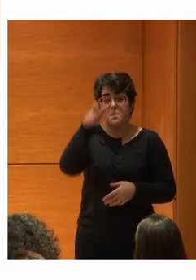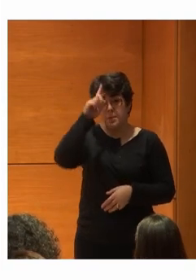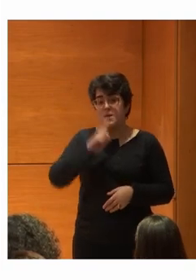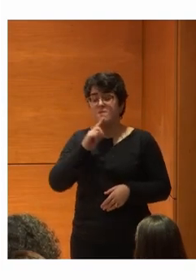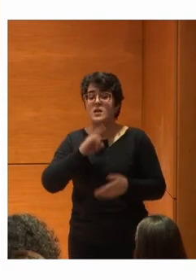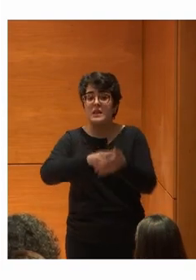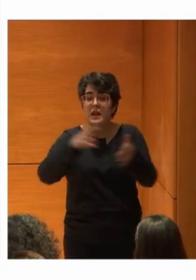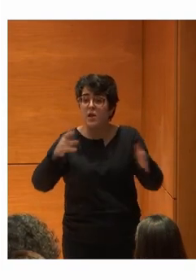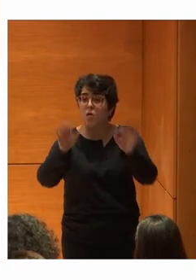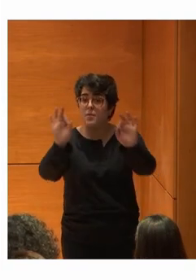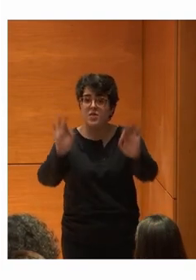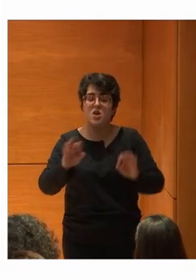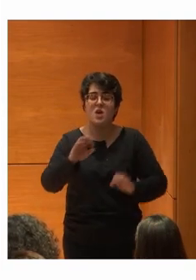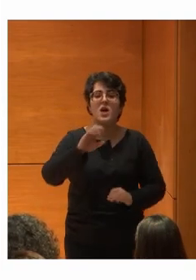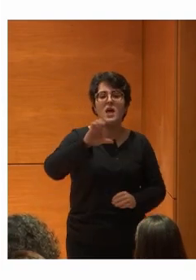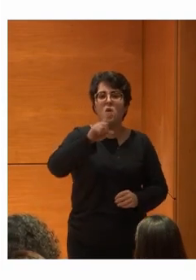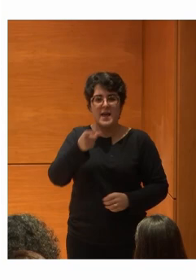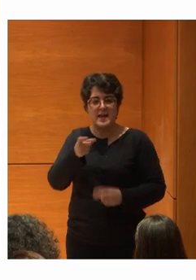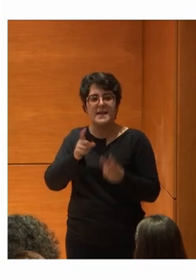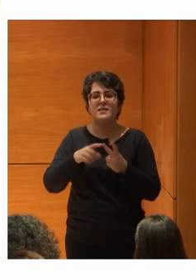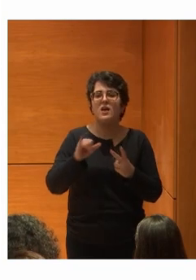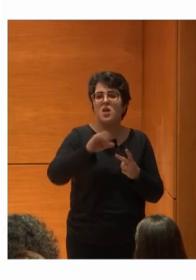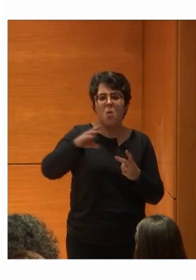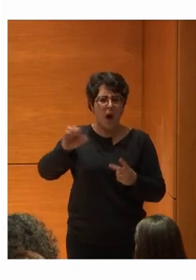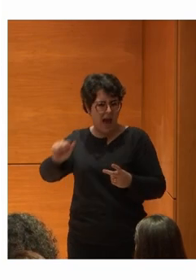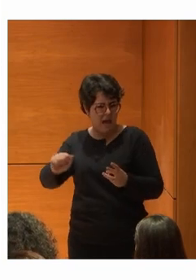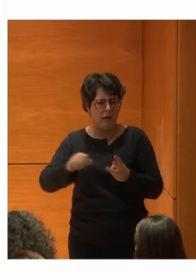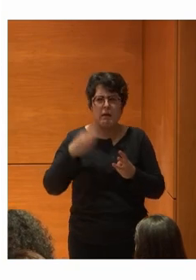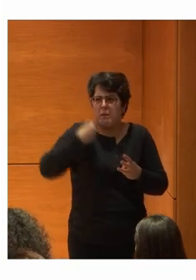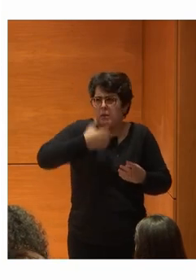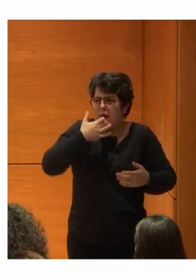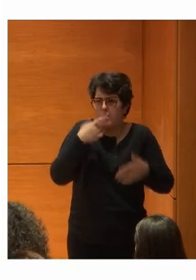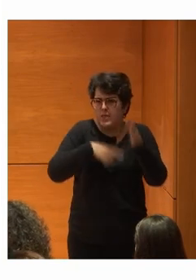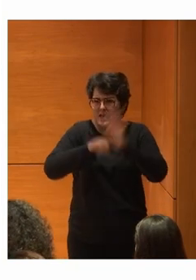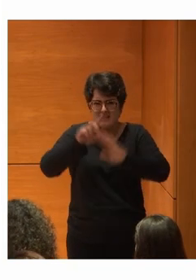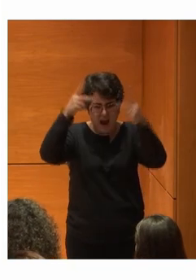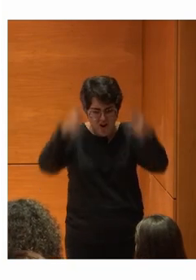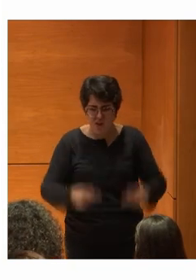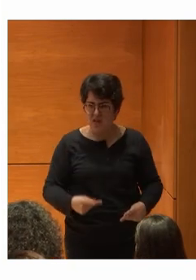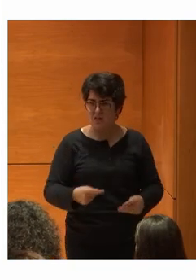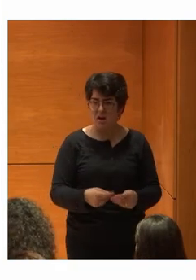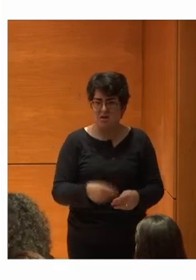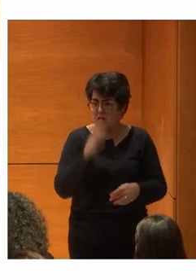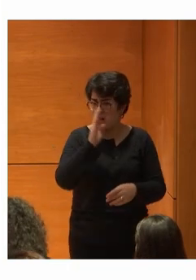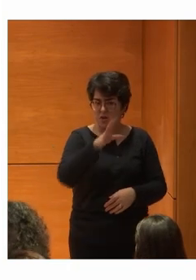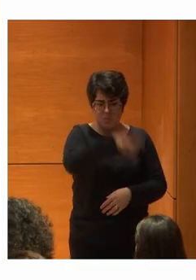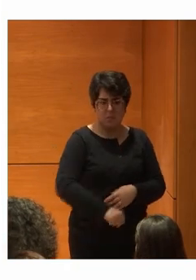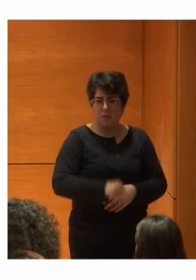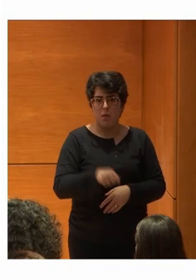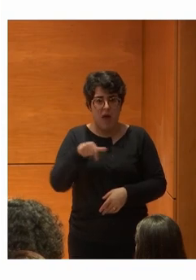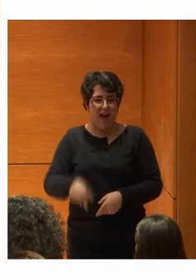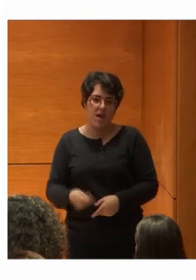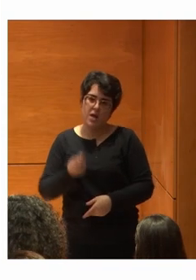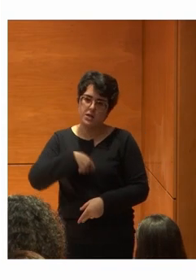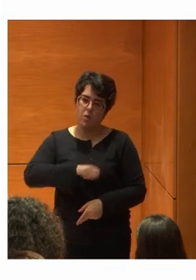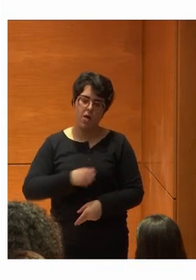perfil técnico De UX Un UI Un accesibilidad Desarrollador Que es que Lo compran directamente Aquí no Aquí